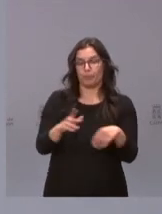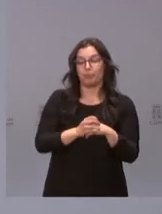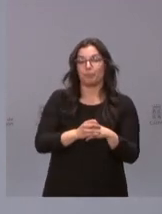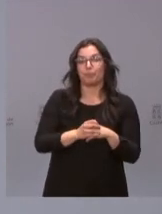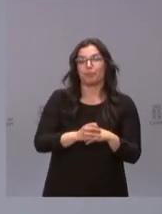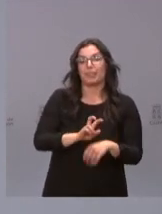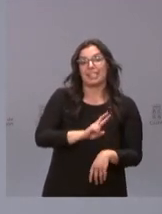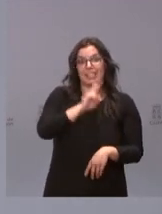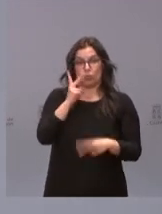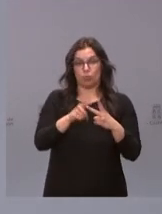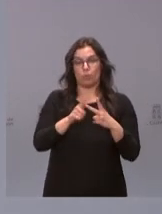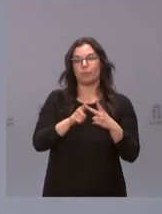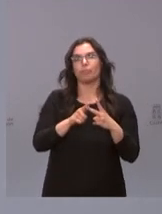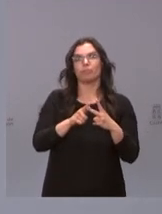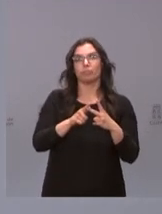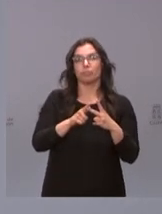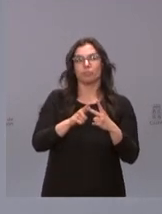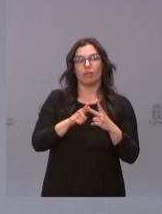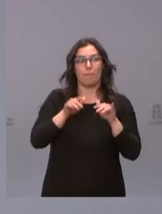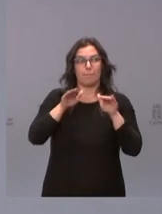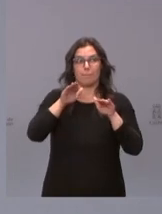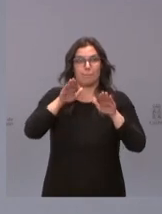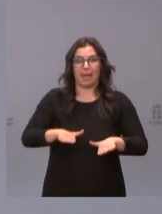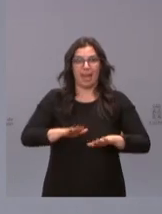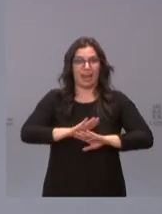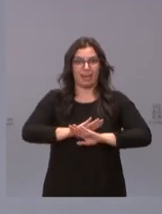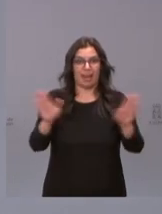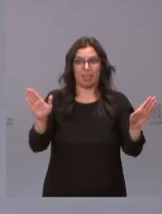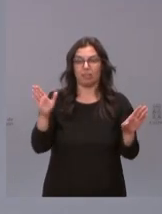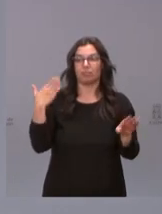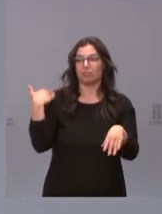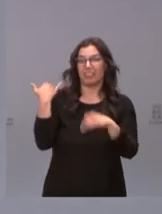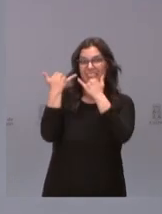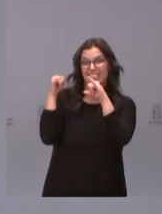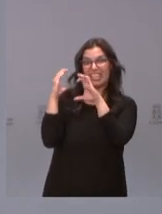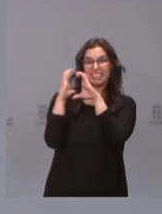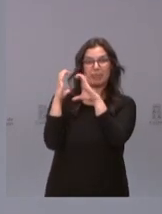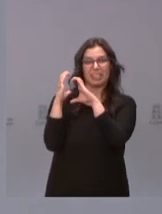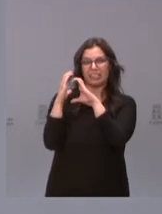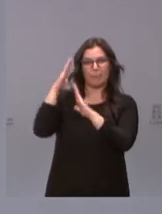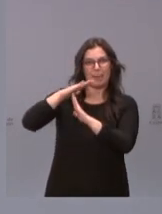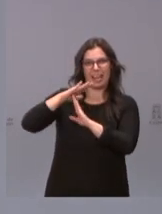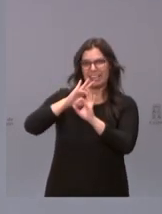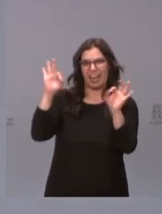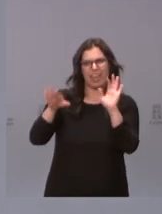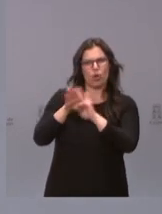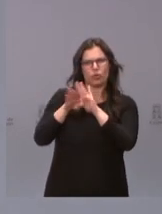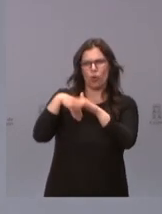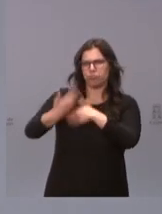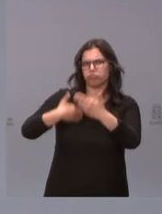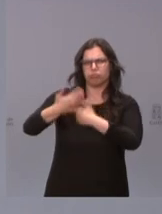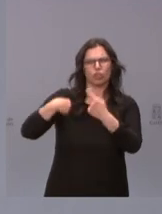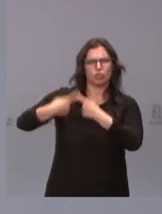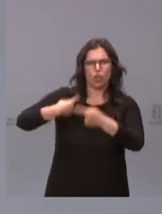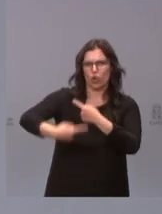lugar, no paramos ni un solo día, ni la Semana Santa hemos parado para seguir vacunando. Todas